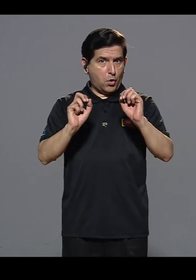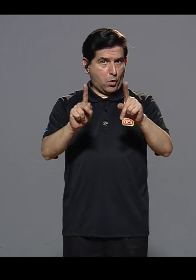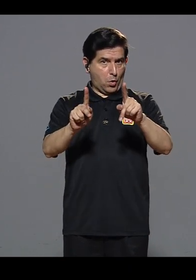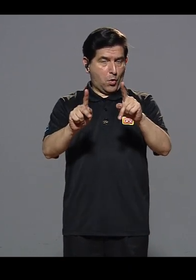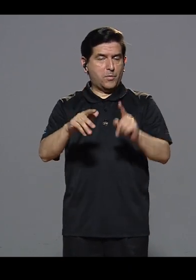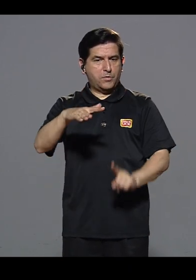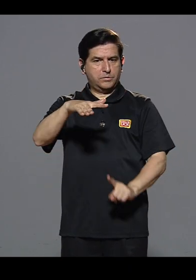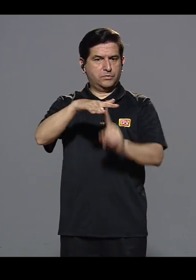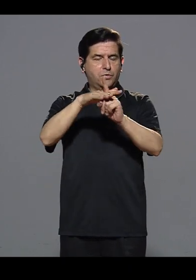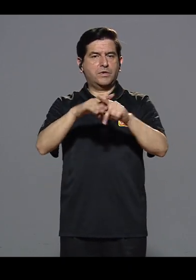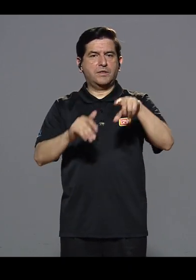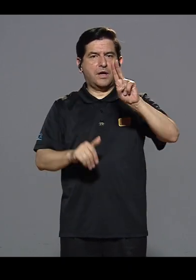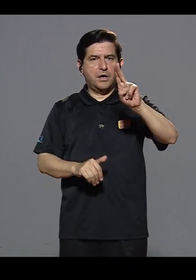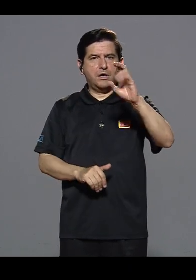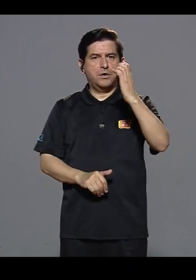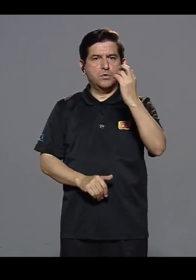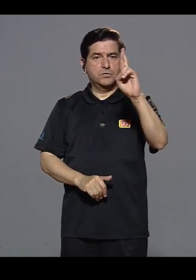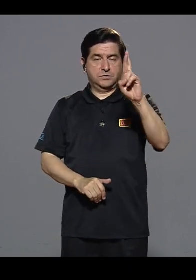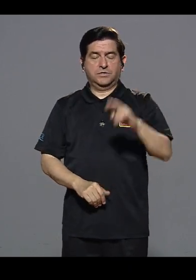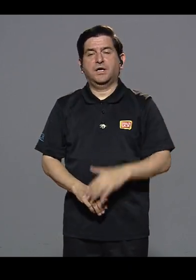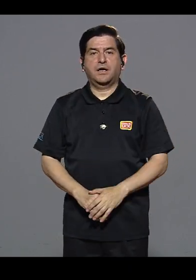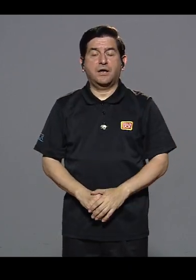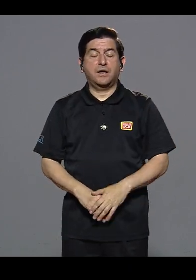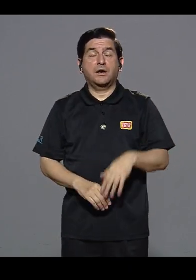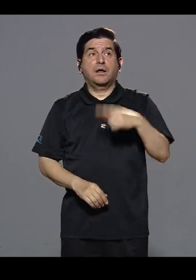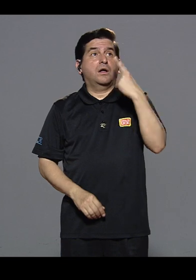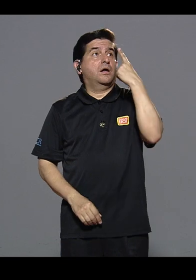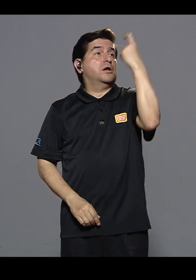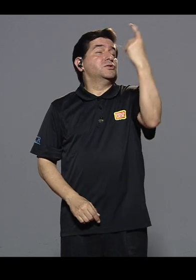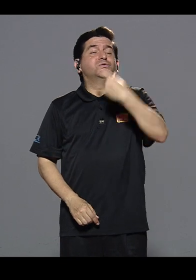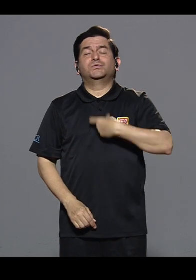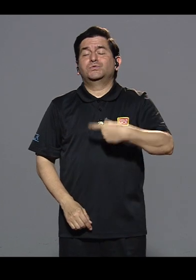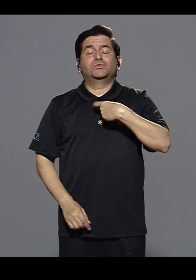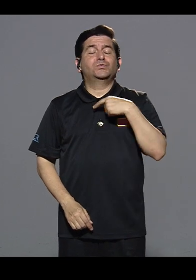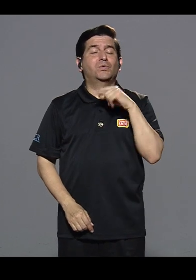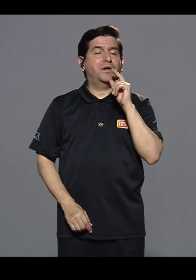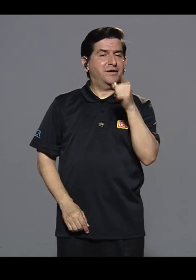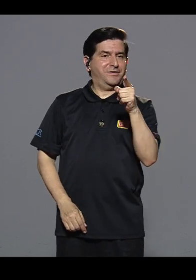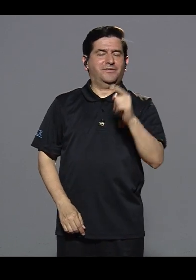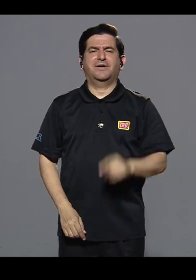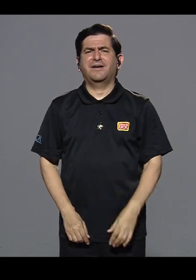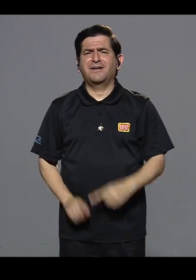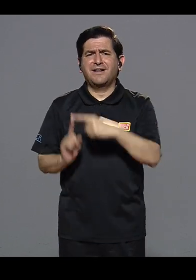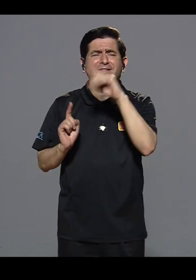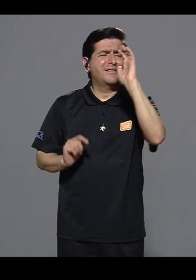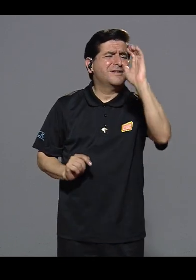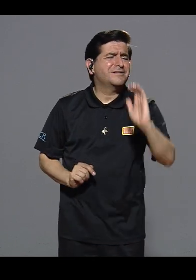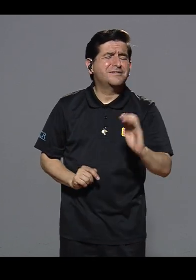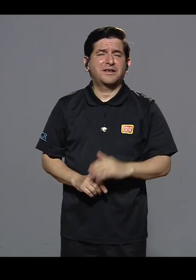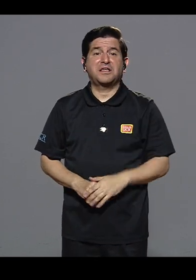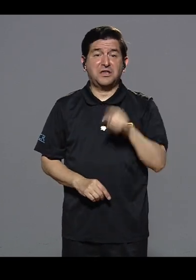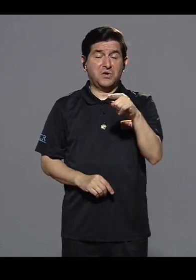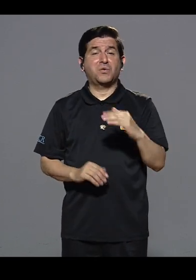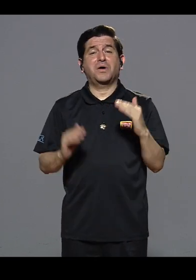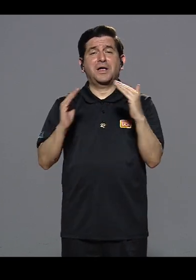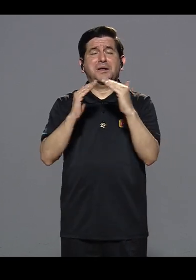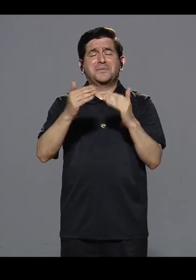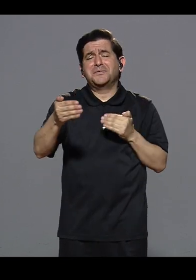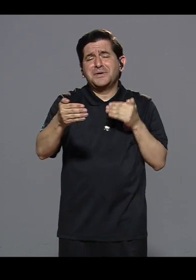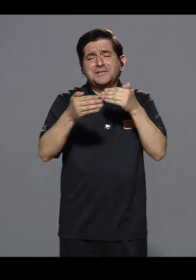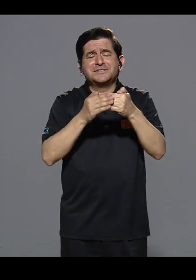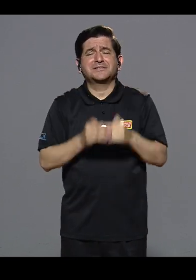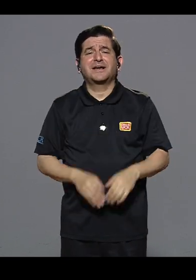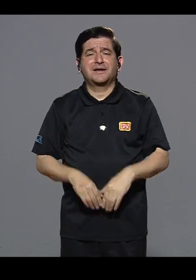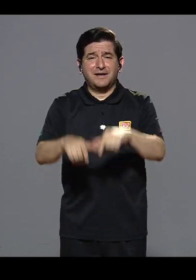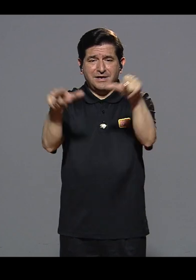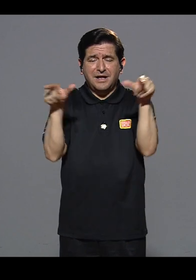Esta oportunidad que sale en la Universidad de Costa Rica era un sueño anhelado de William. Desde muy niño